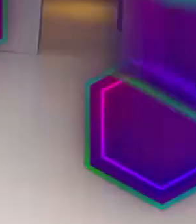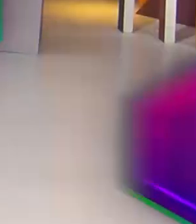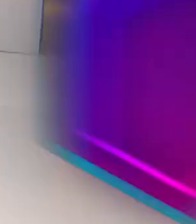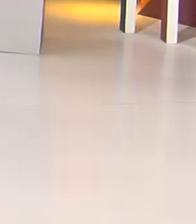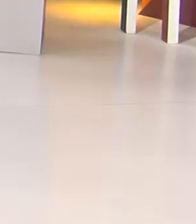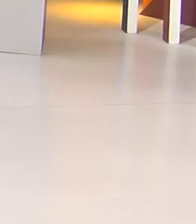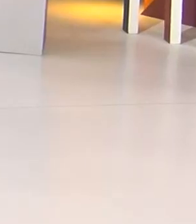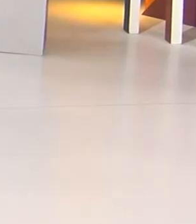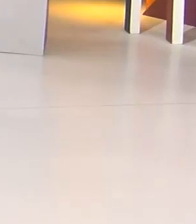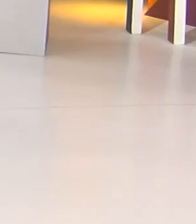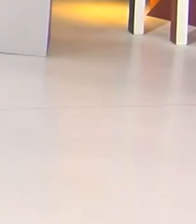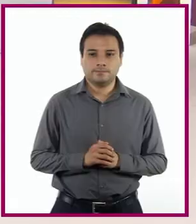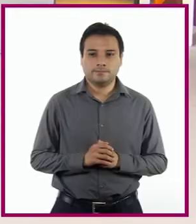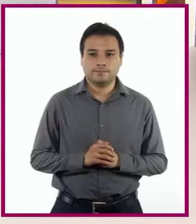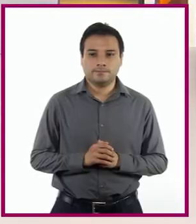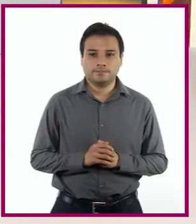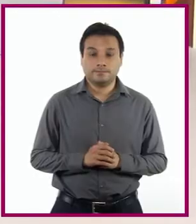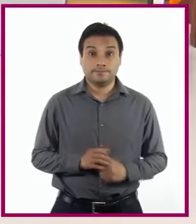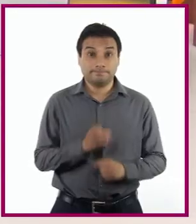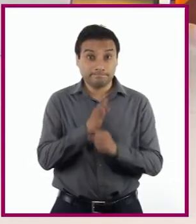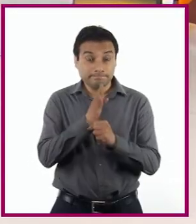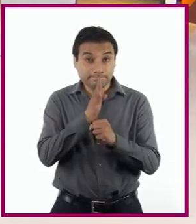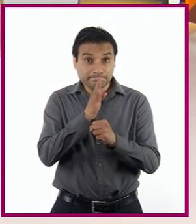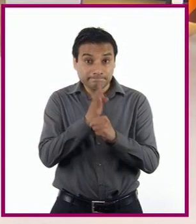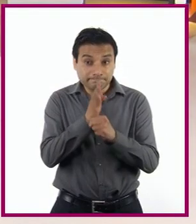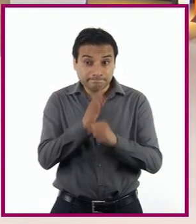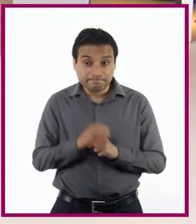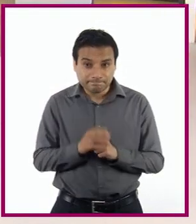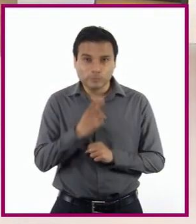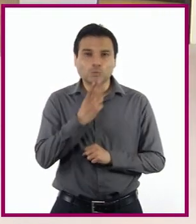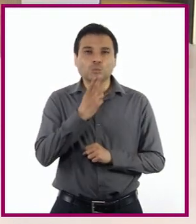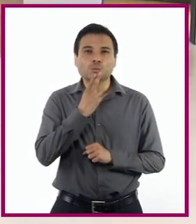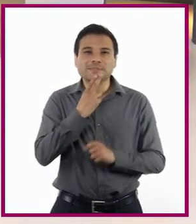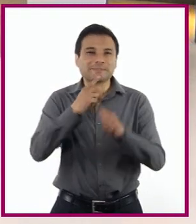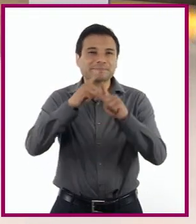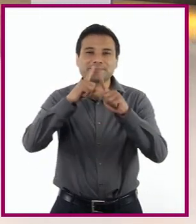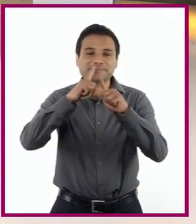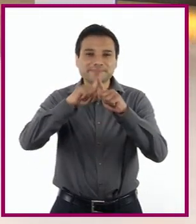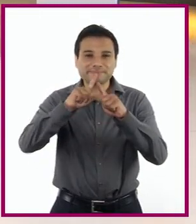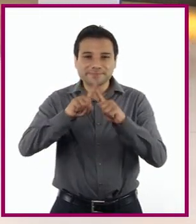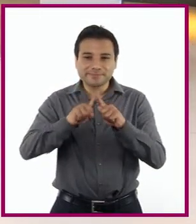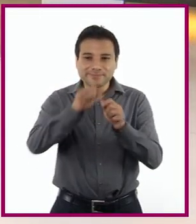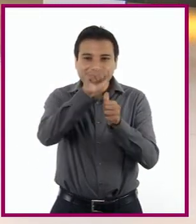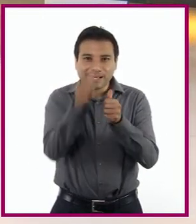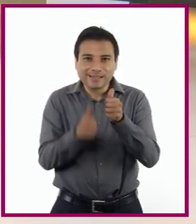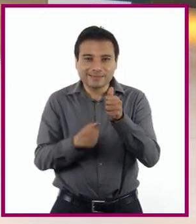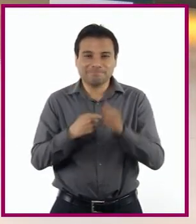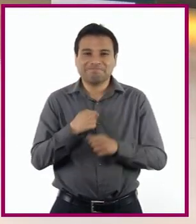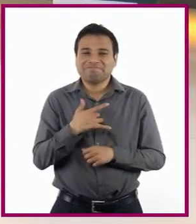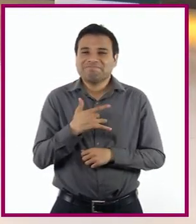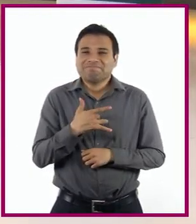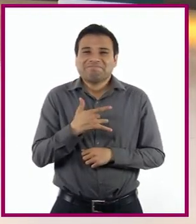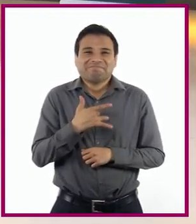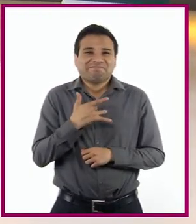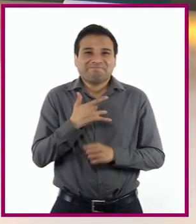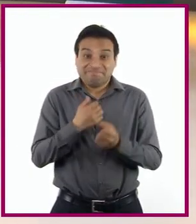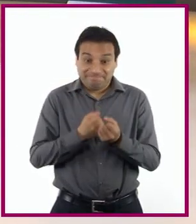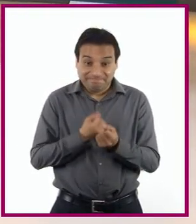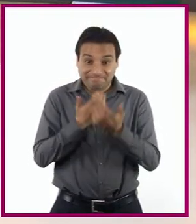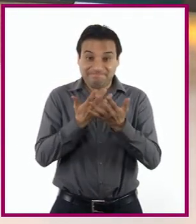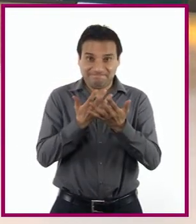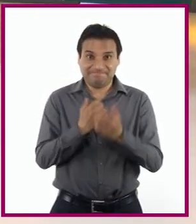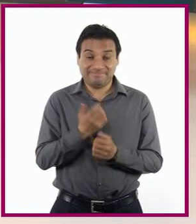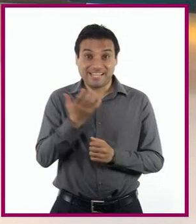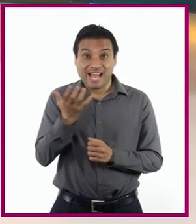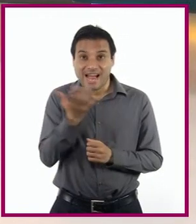Hoy utilizamos diferentes expresiones artísticas para expresar lo que sentimos y cómo lo podemos enfocar en